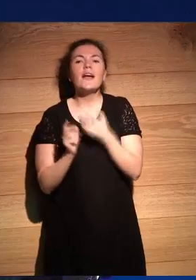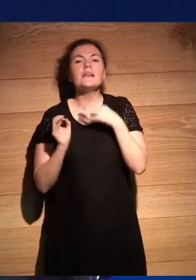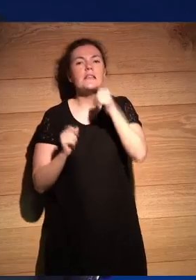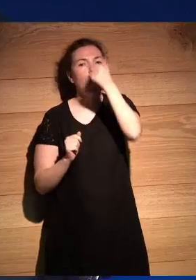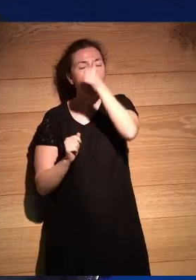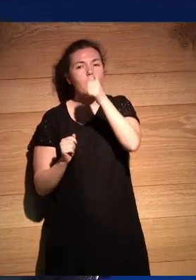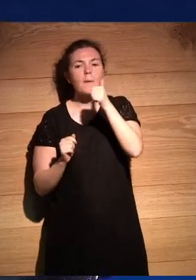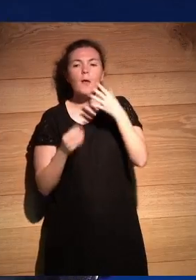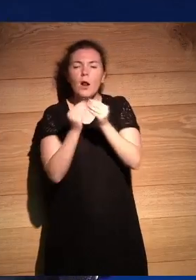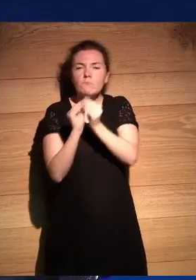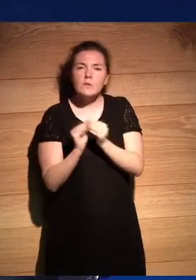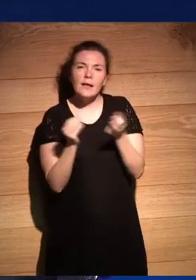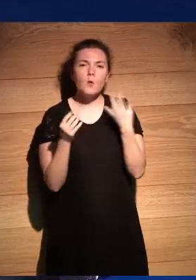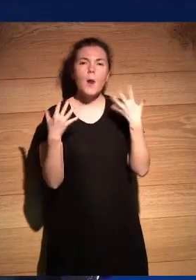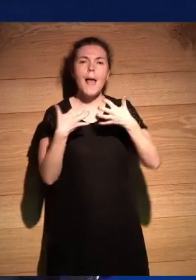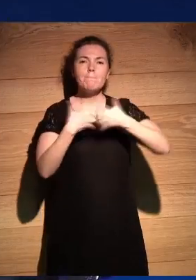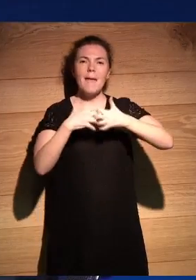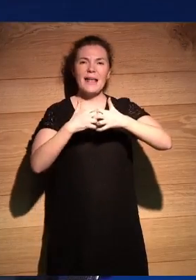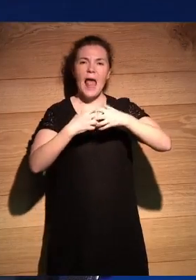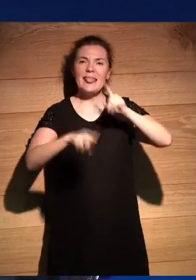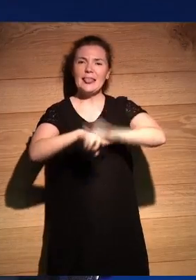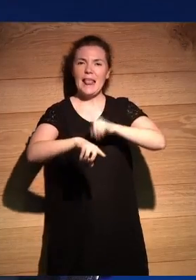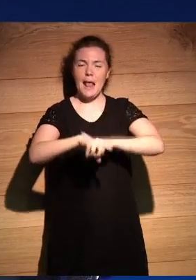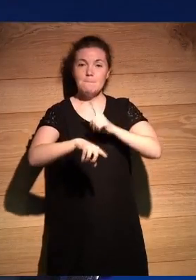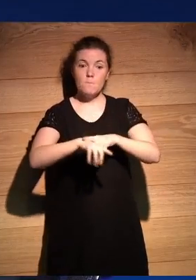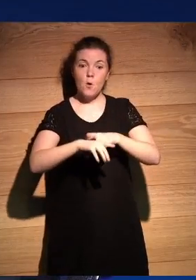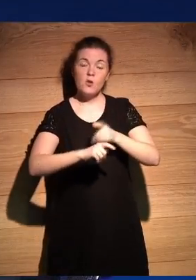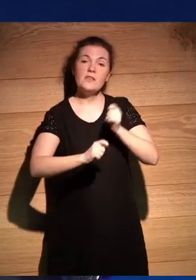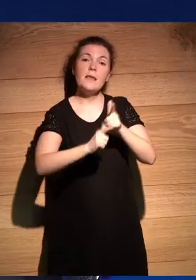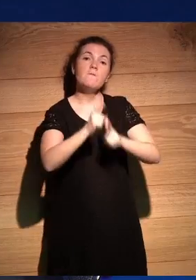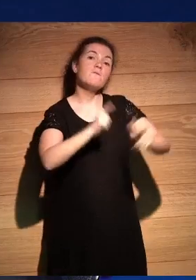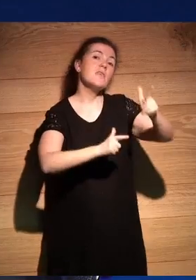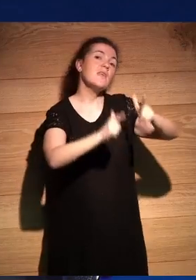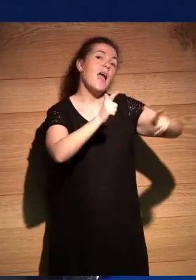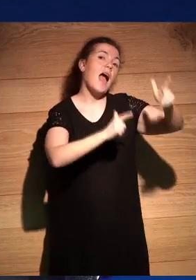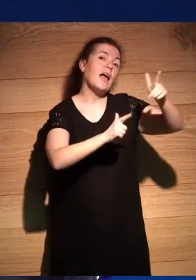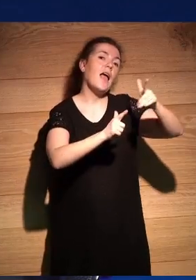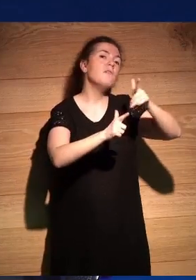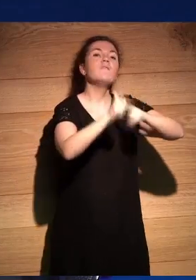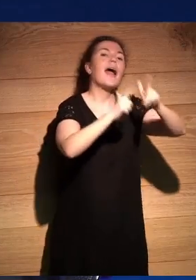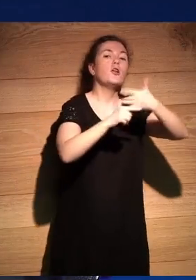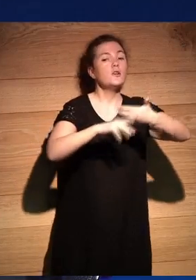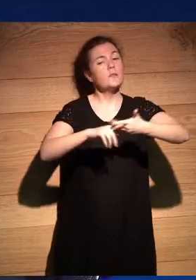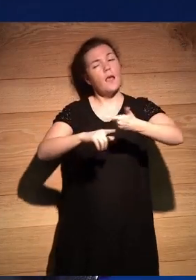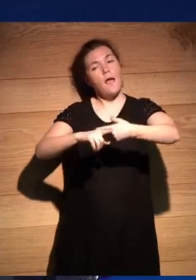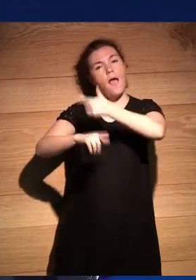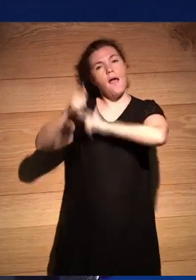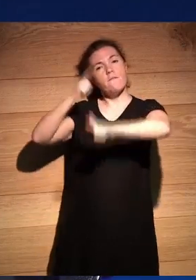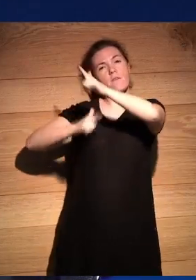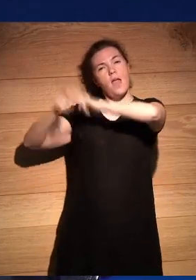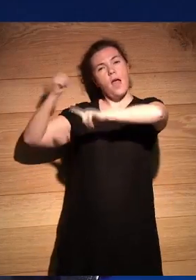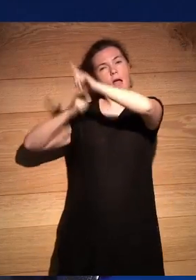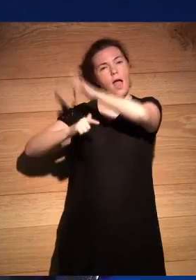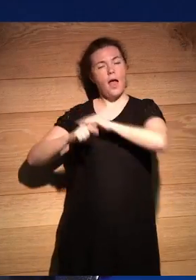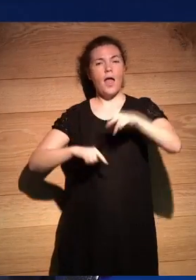de máquina del tiempo viajaba a al México azteca unos 20